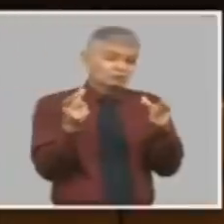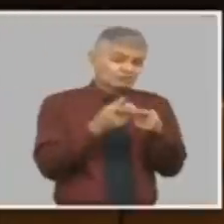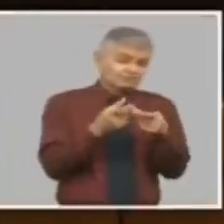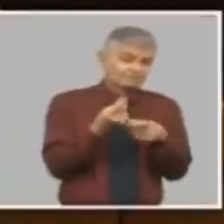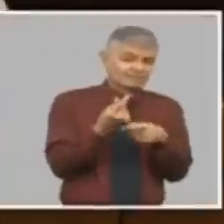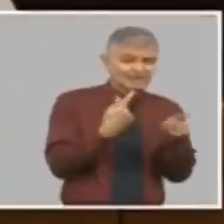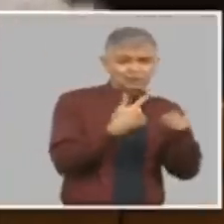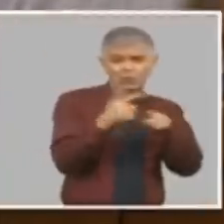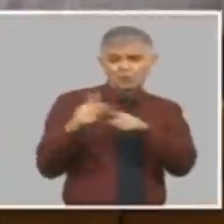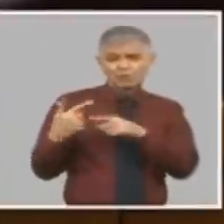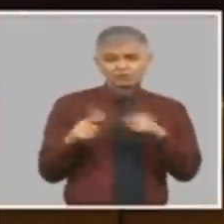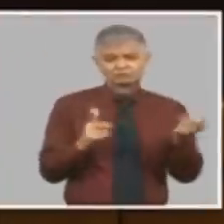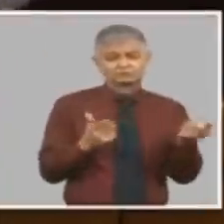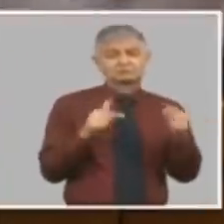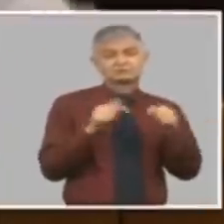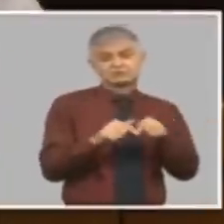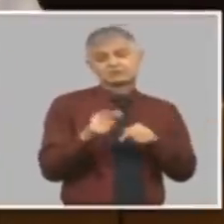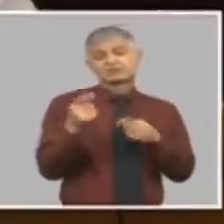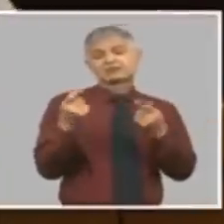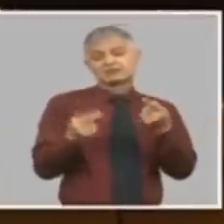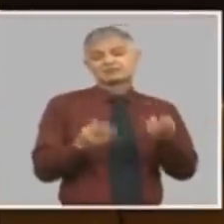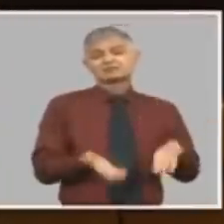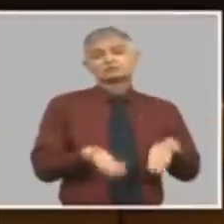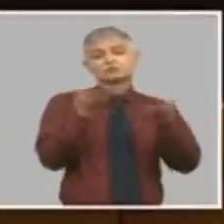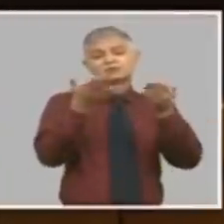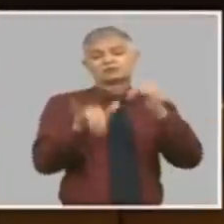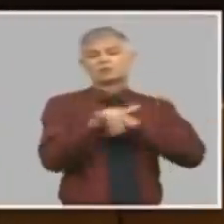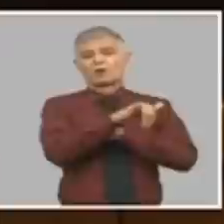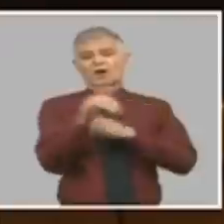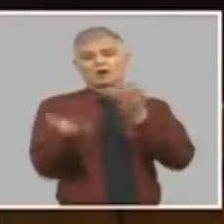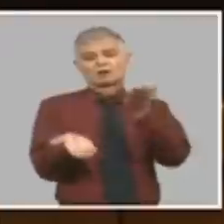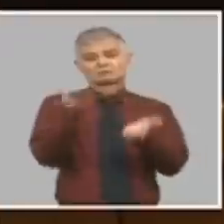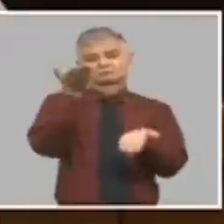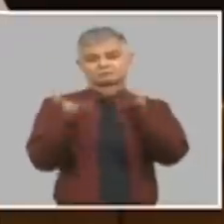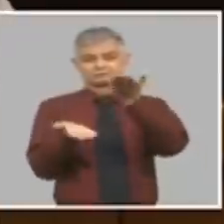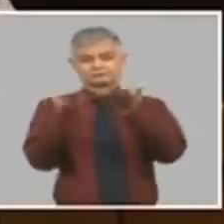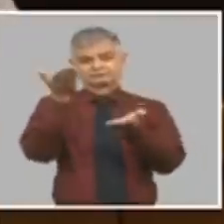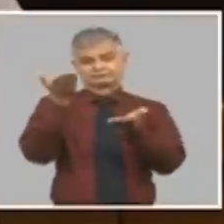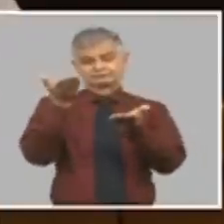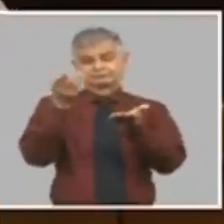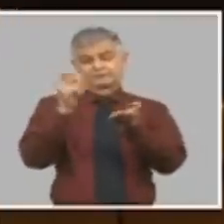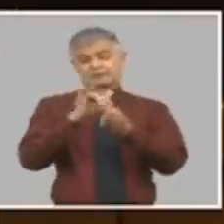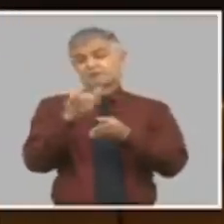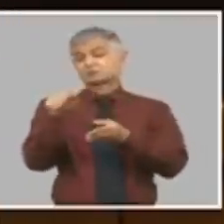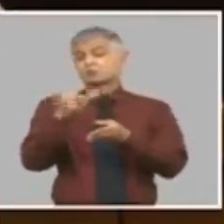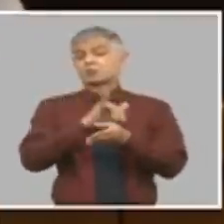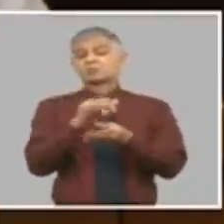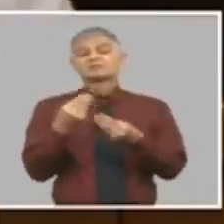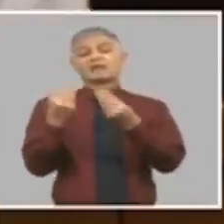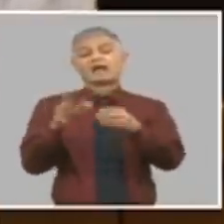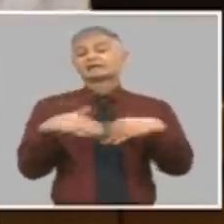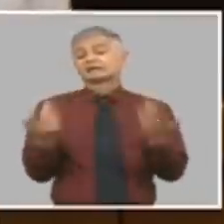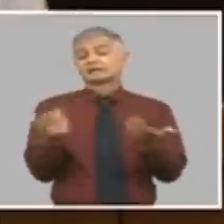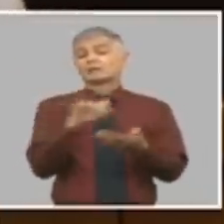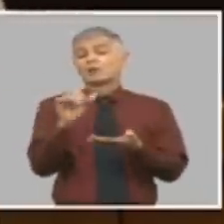presupuesto del Estado y caeríamos entonces en los mismos subsidios que tenemos hoy entonces es importante